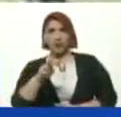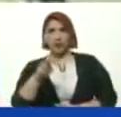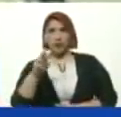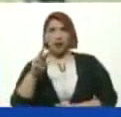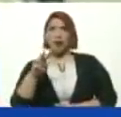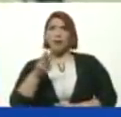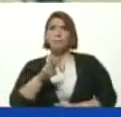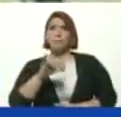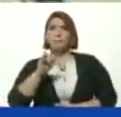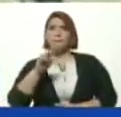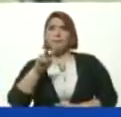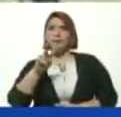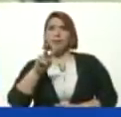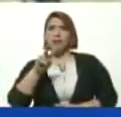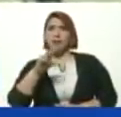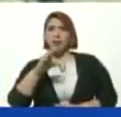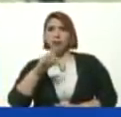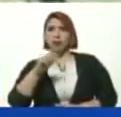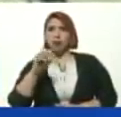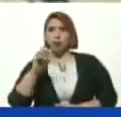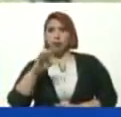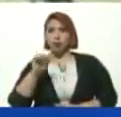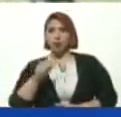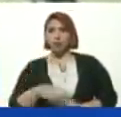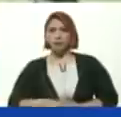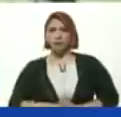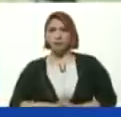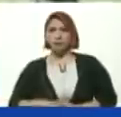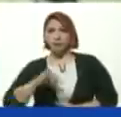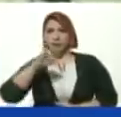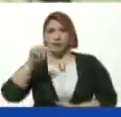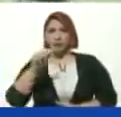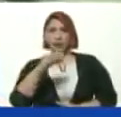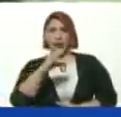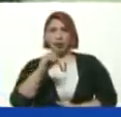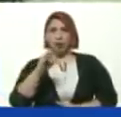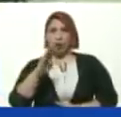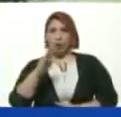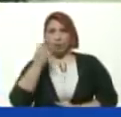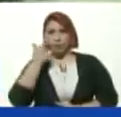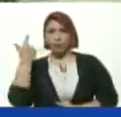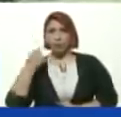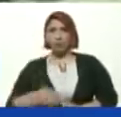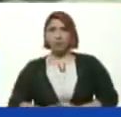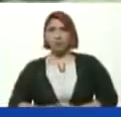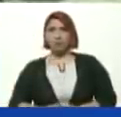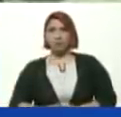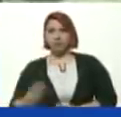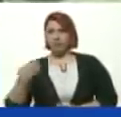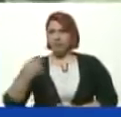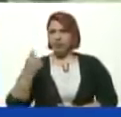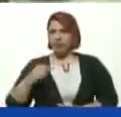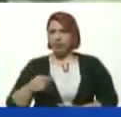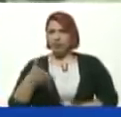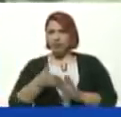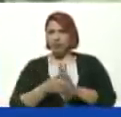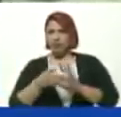Yacoc Ah Silita Victoria Yacoc Adelante Victoria Que más me tienes Por allá